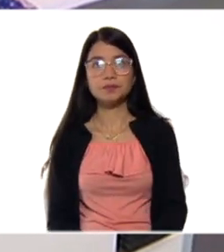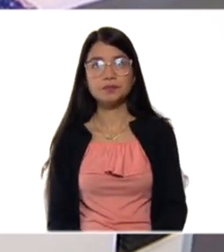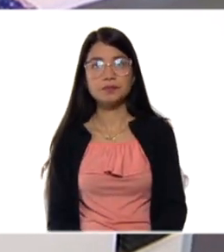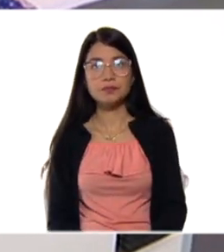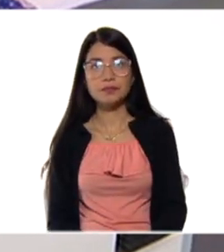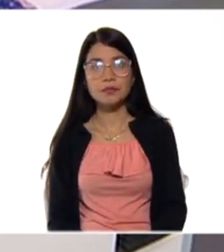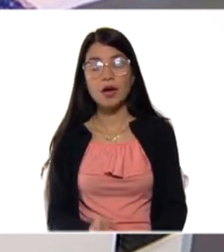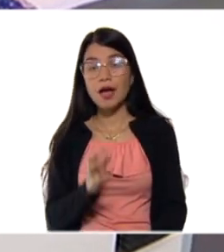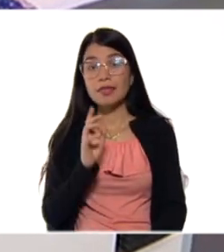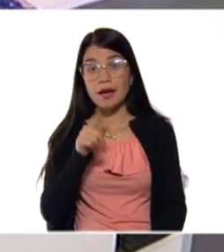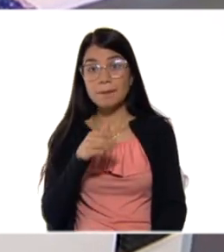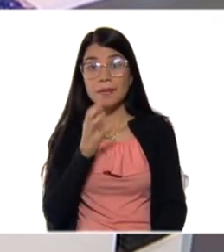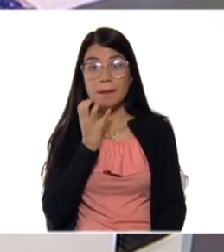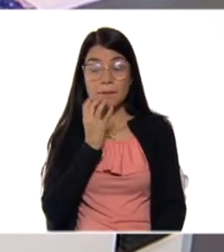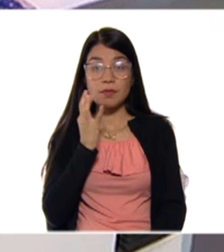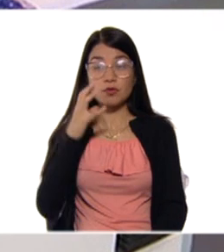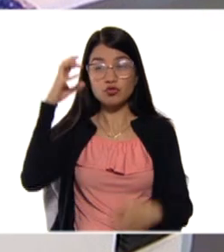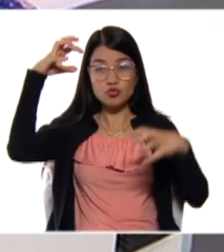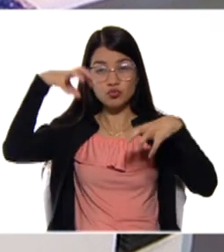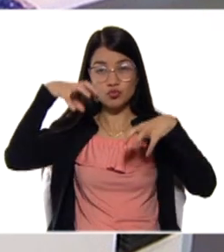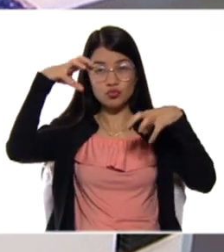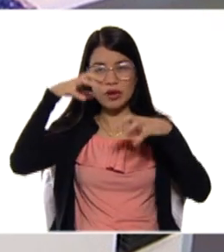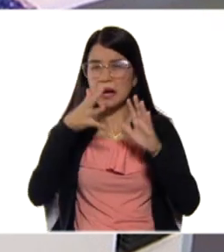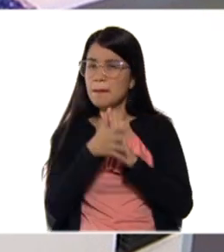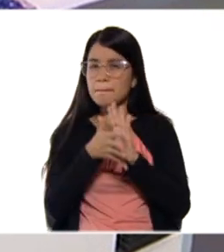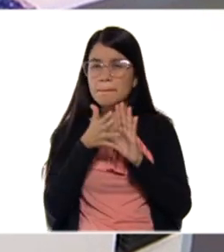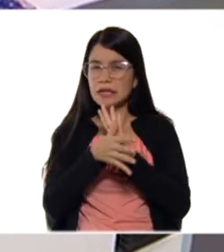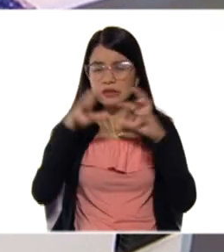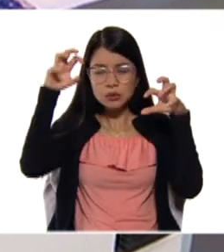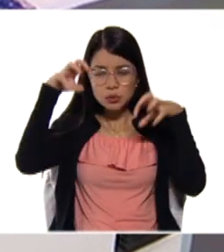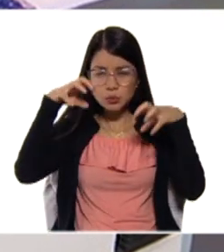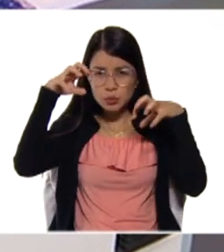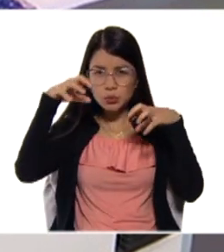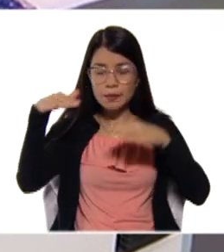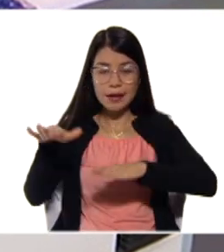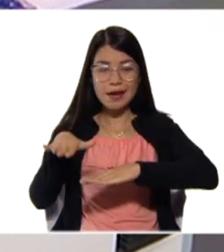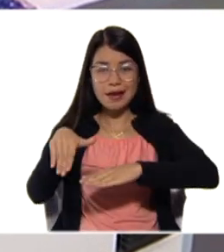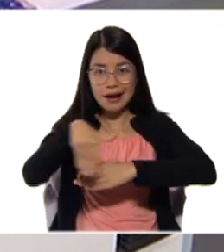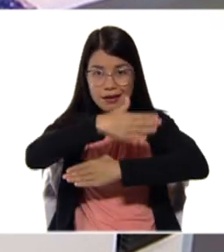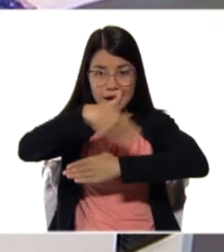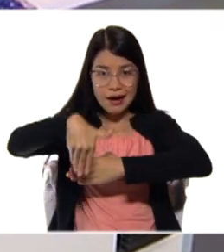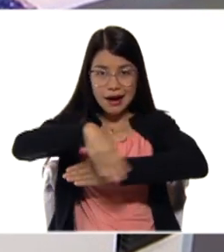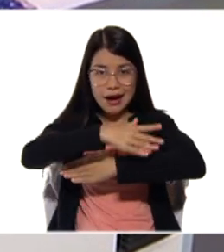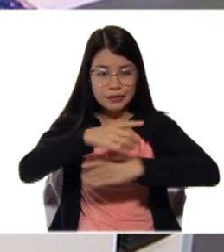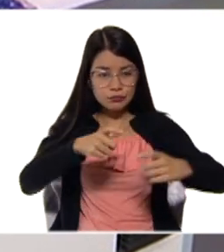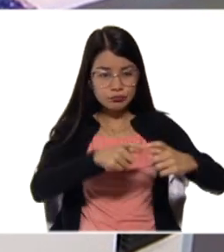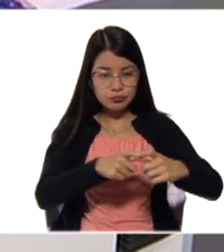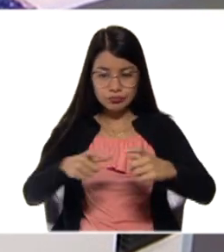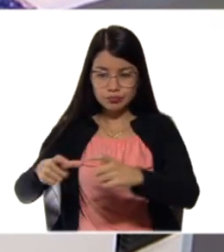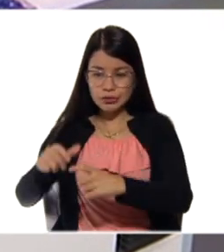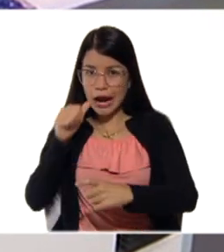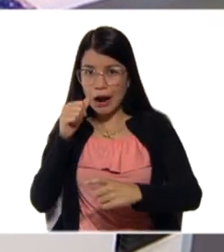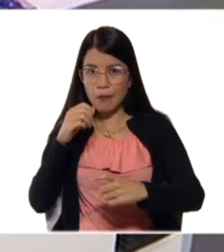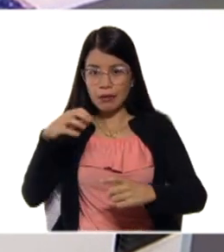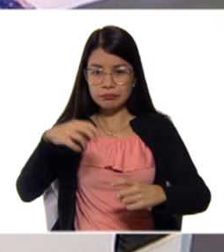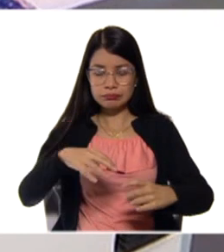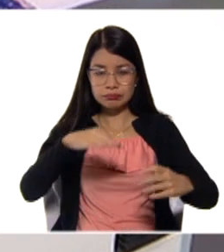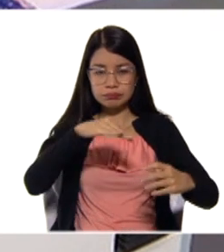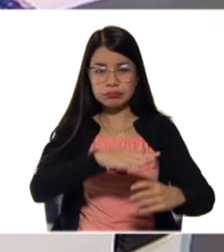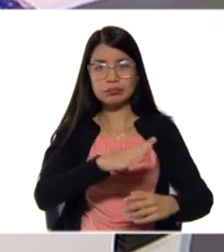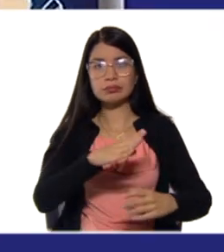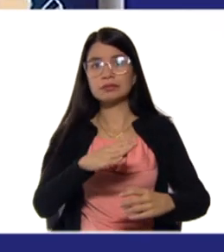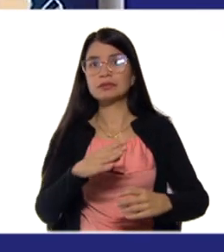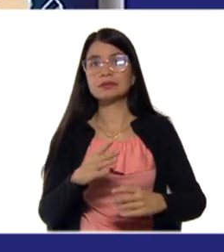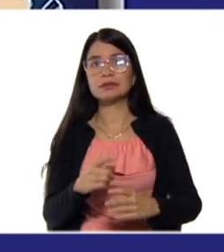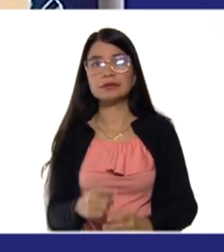ejemplo, llueve. ¿Qué pasa cuando llueve y se forman unos charcos en la calle? Y de repente pasa el rato y